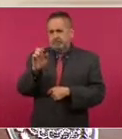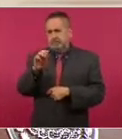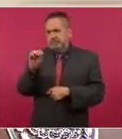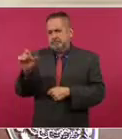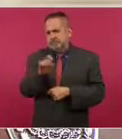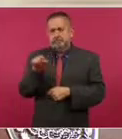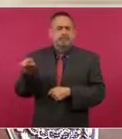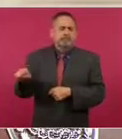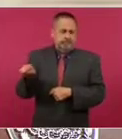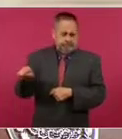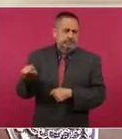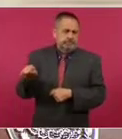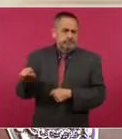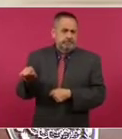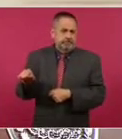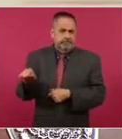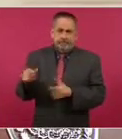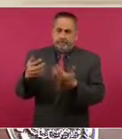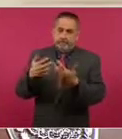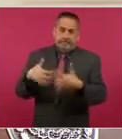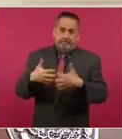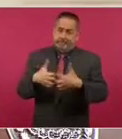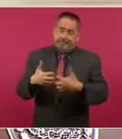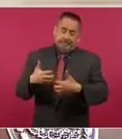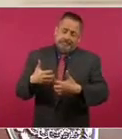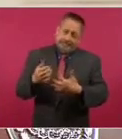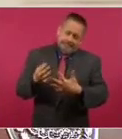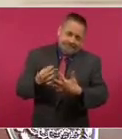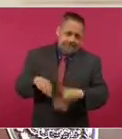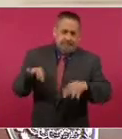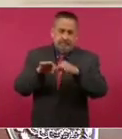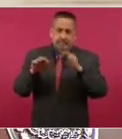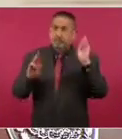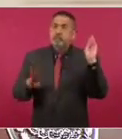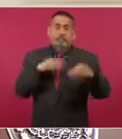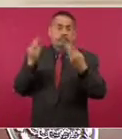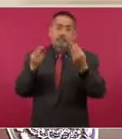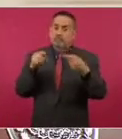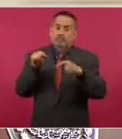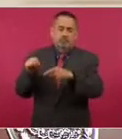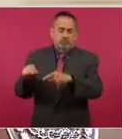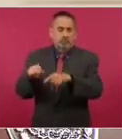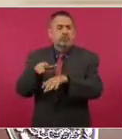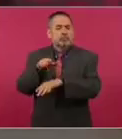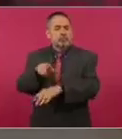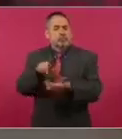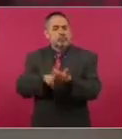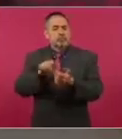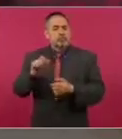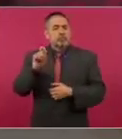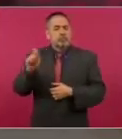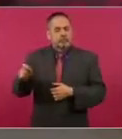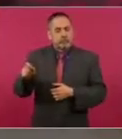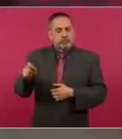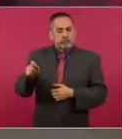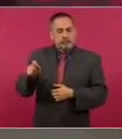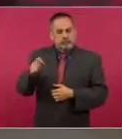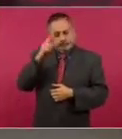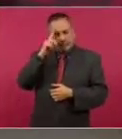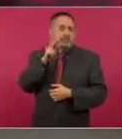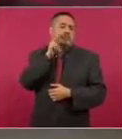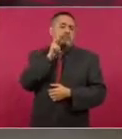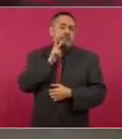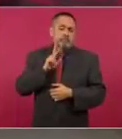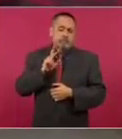empresas más importantes del mundo en el sector